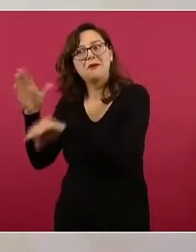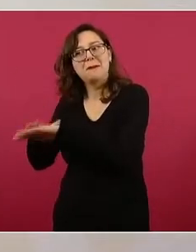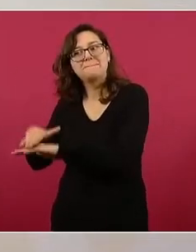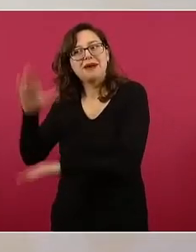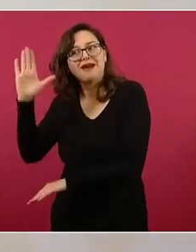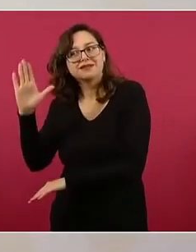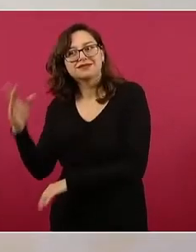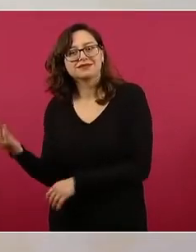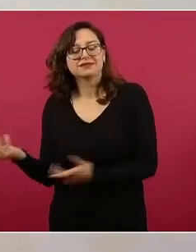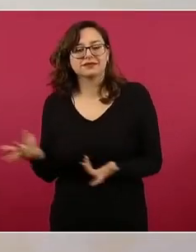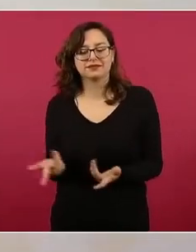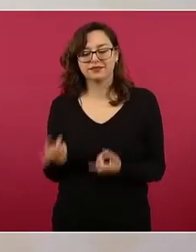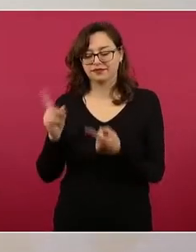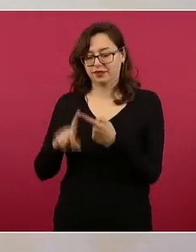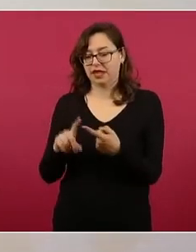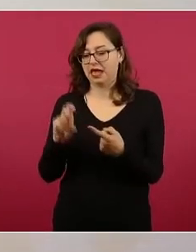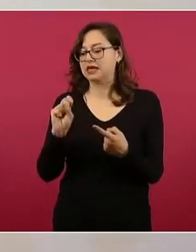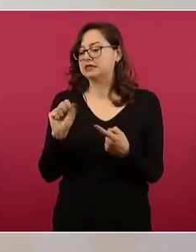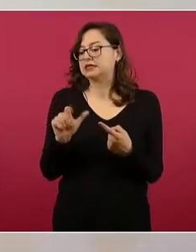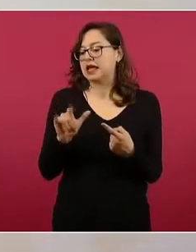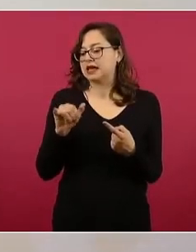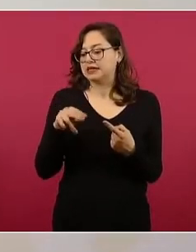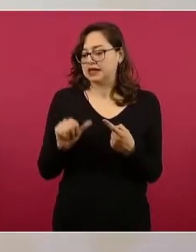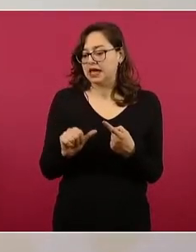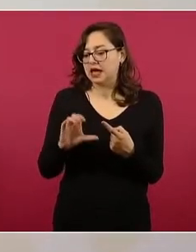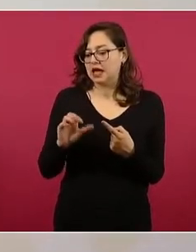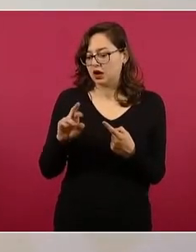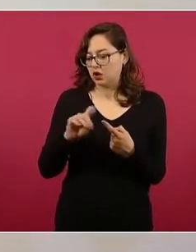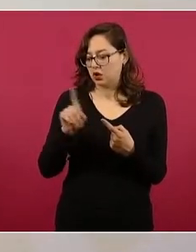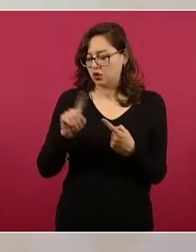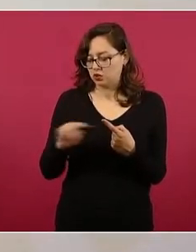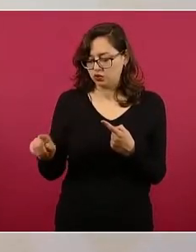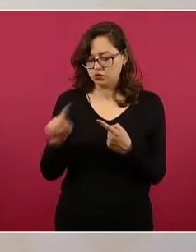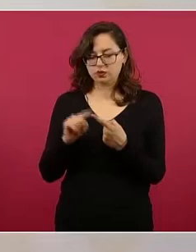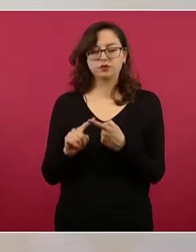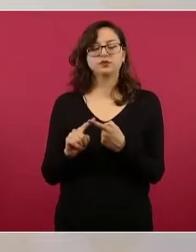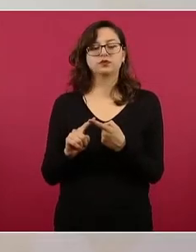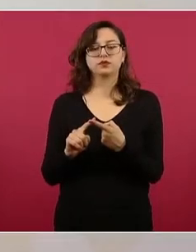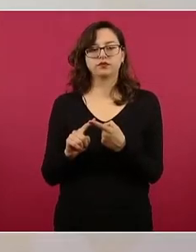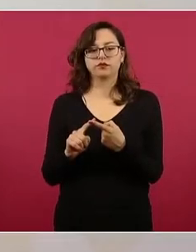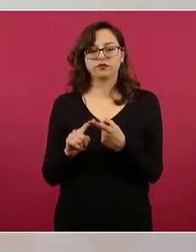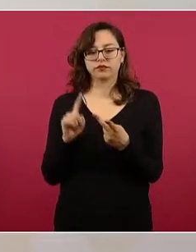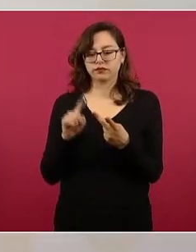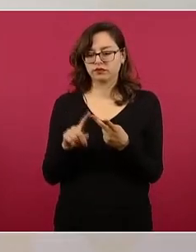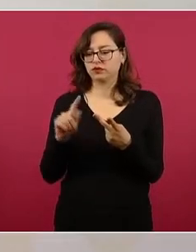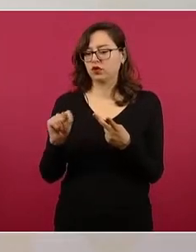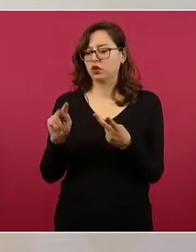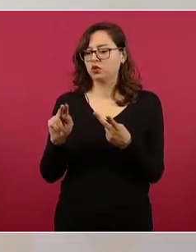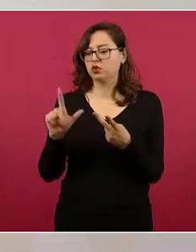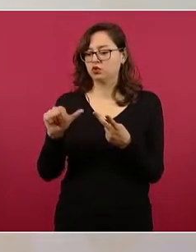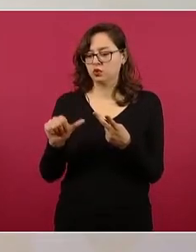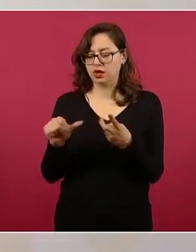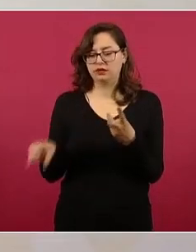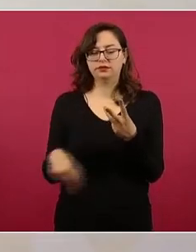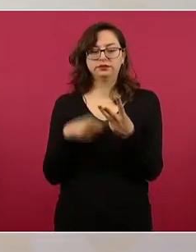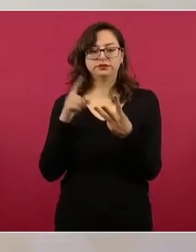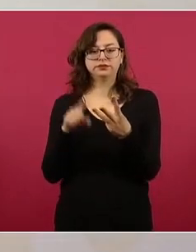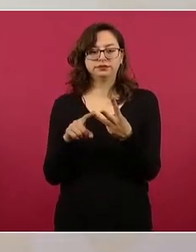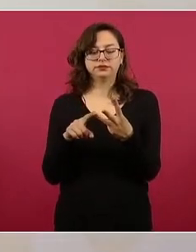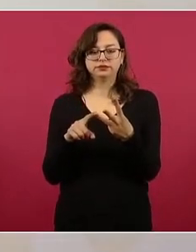Salina Cruz no fue reconfigurada, Tula no fue reconfigurada,